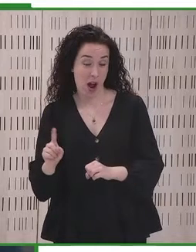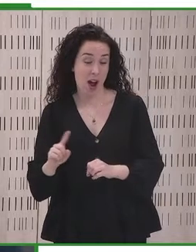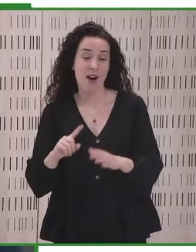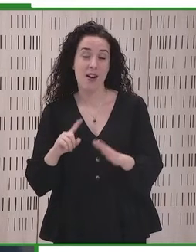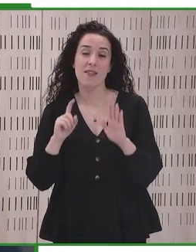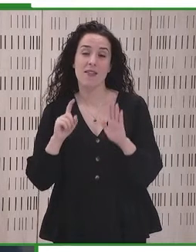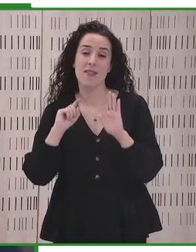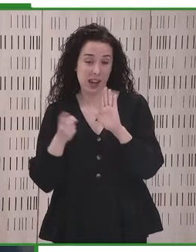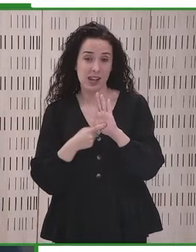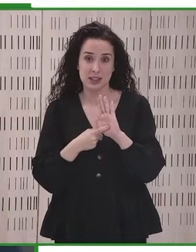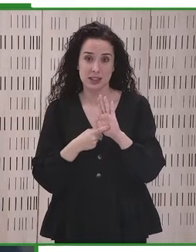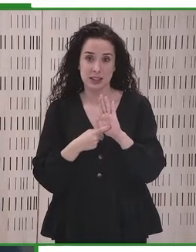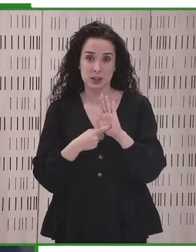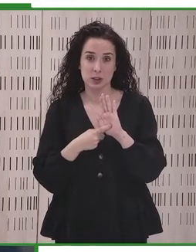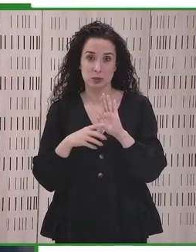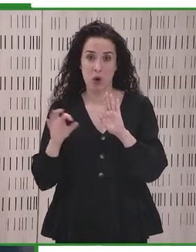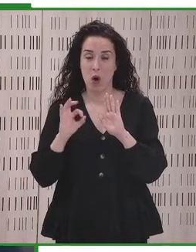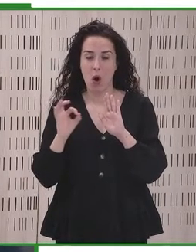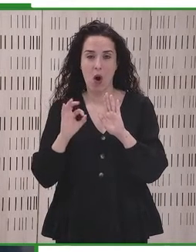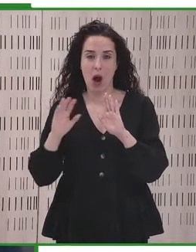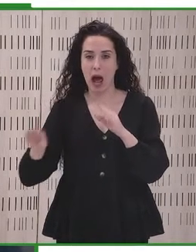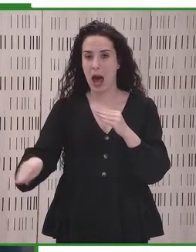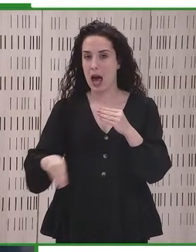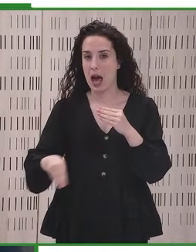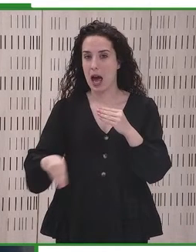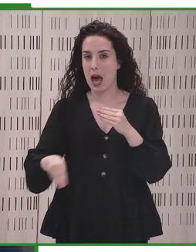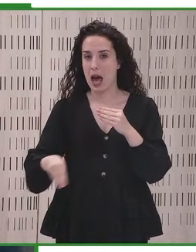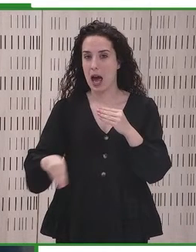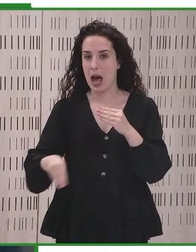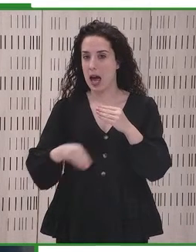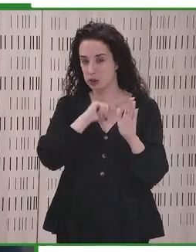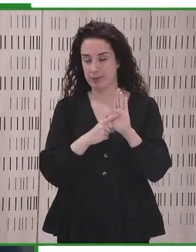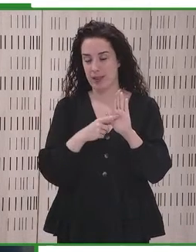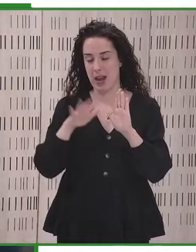in a